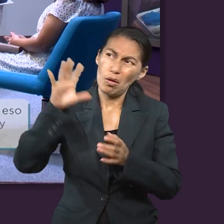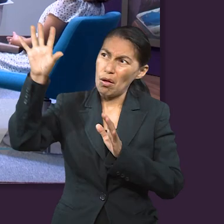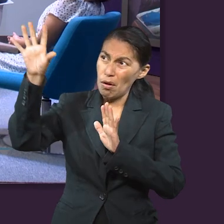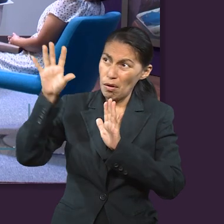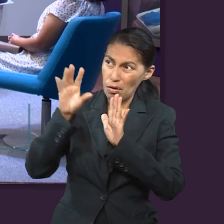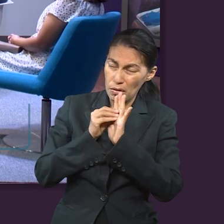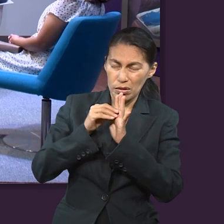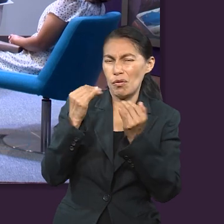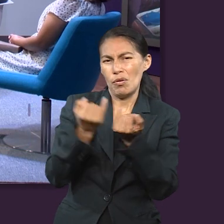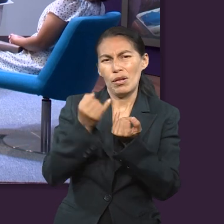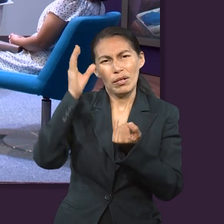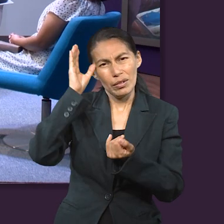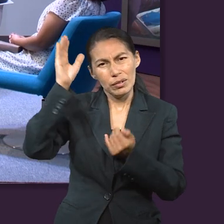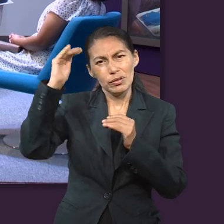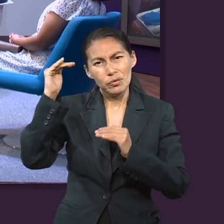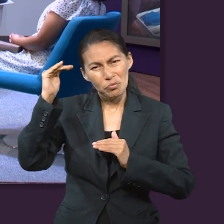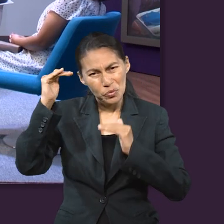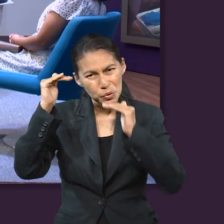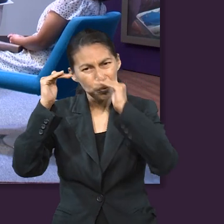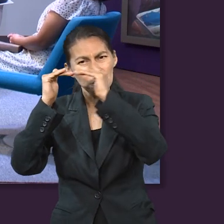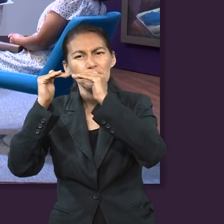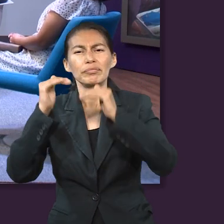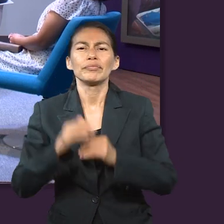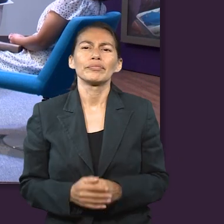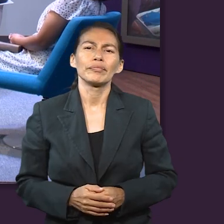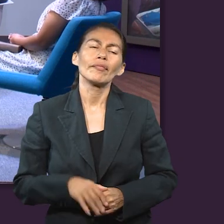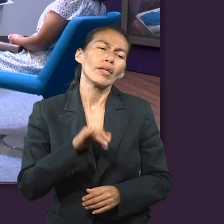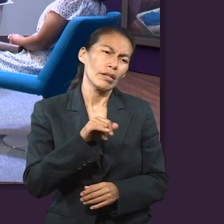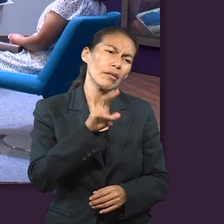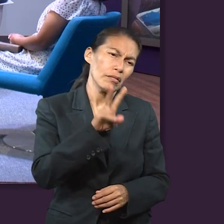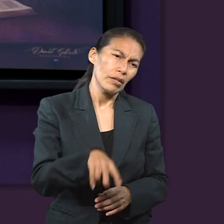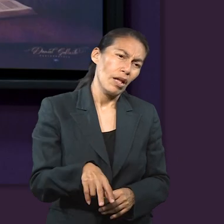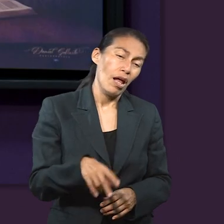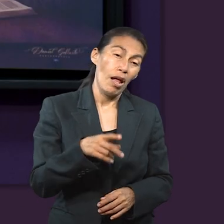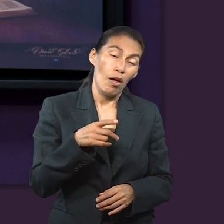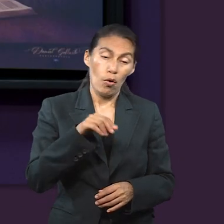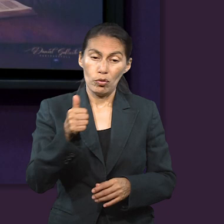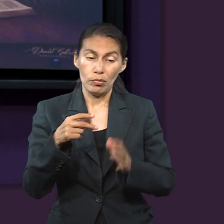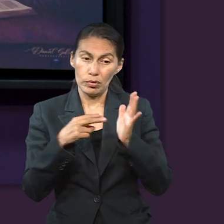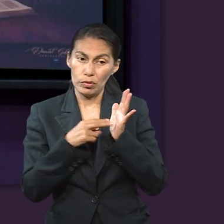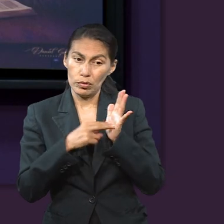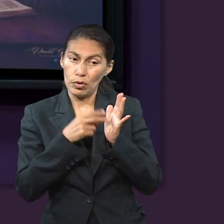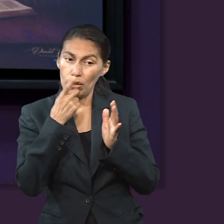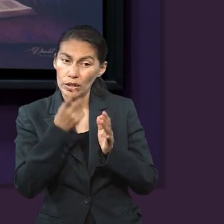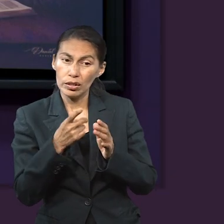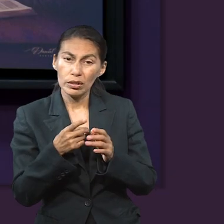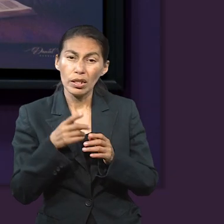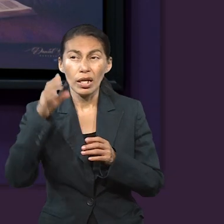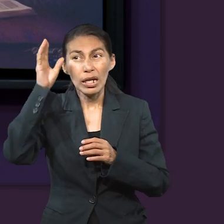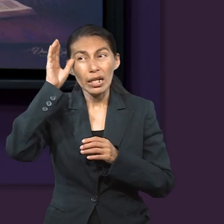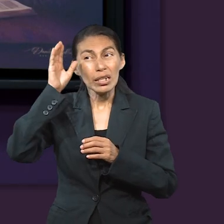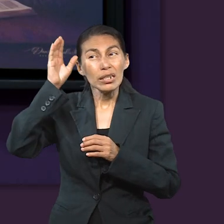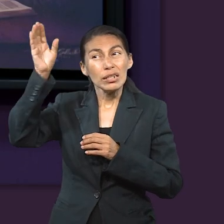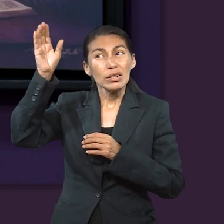como Cristo. Sí, también pienso que, como dice un texto, seamos del mismo sentir